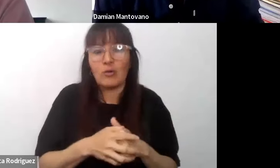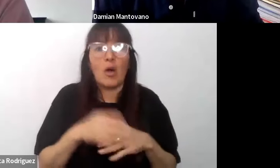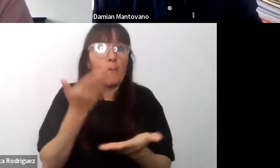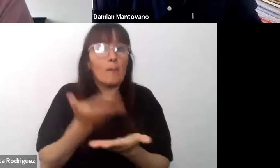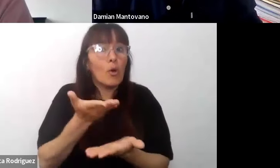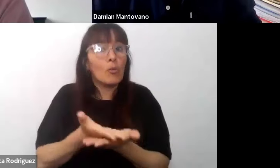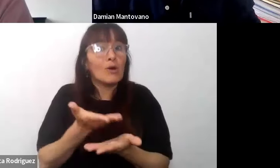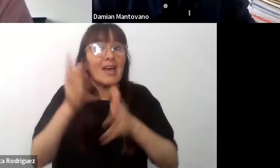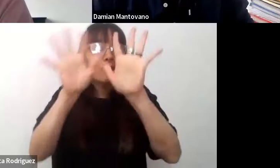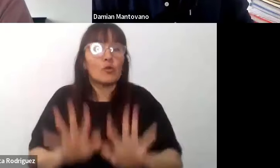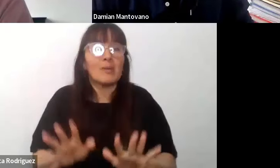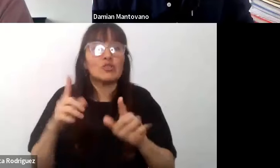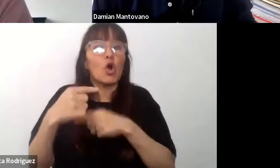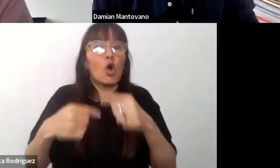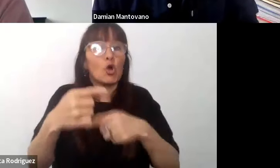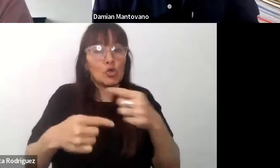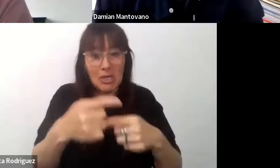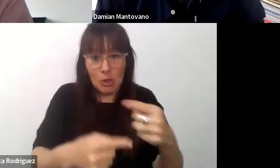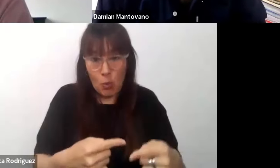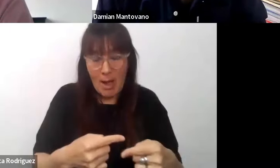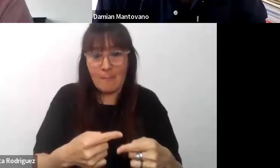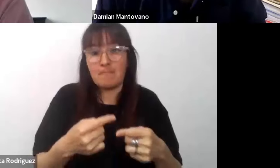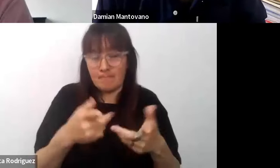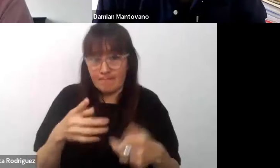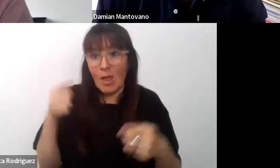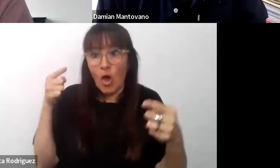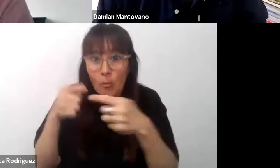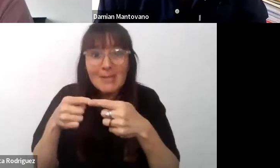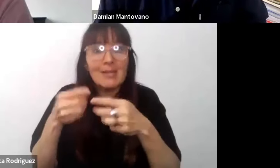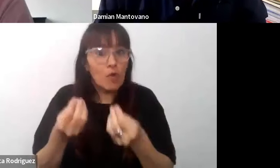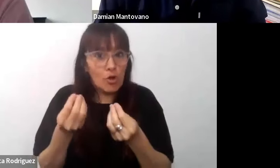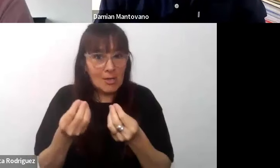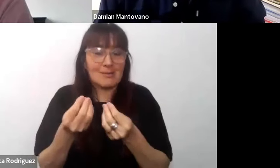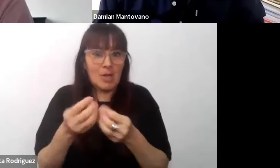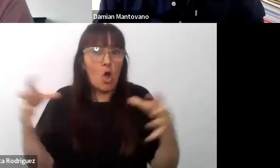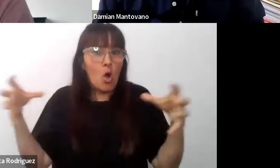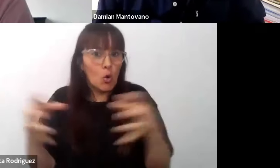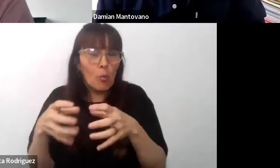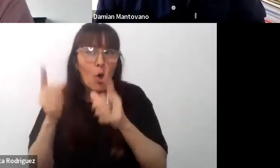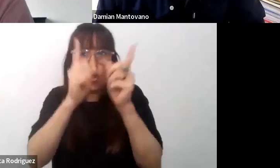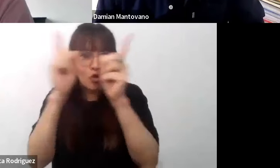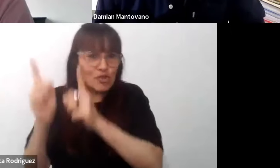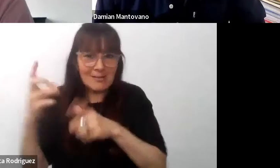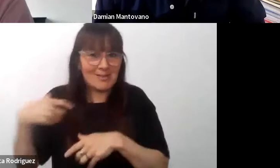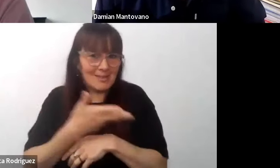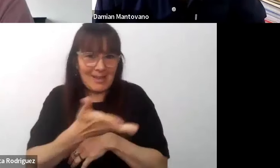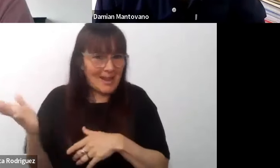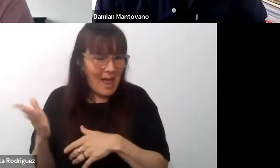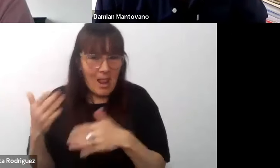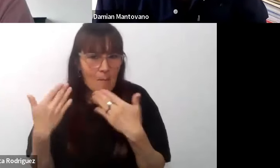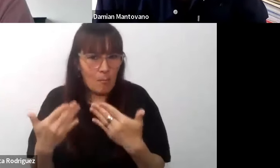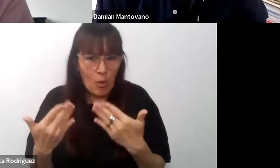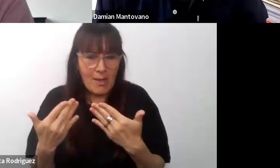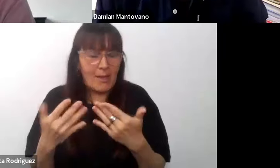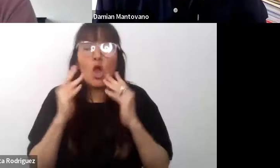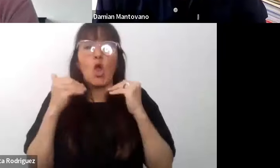de formación continua que están destinadas a todo el colectivo docente más allá de la modalidad